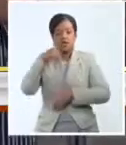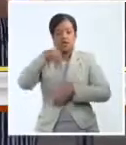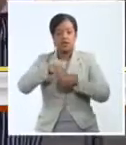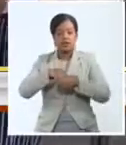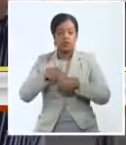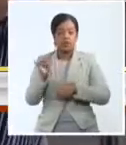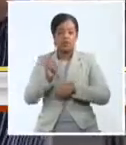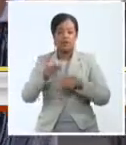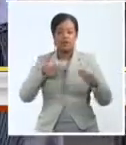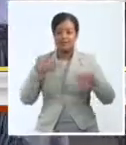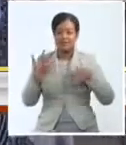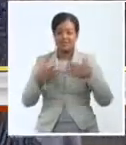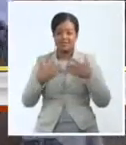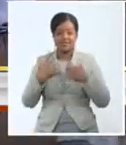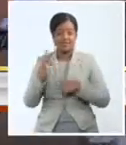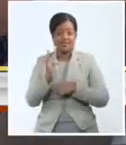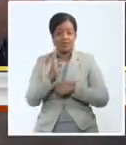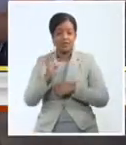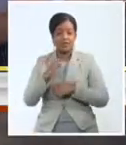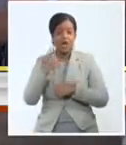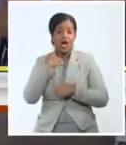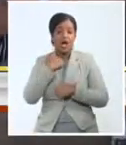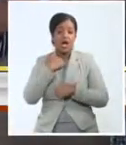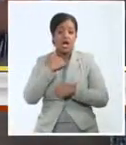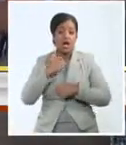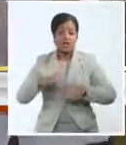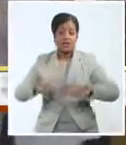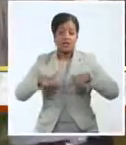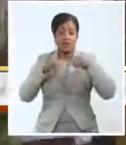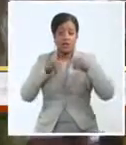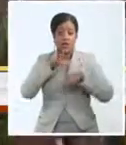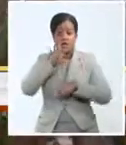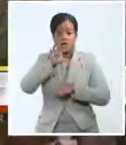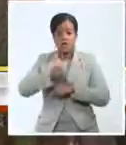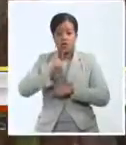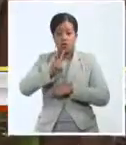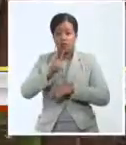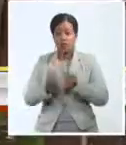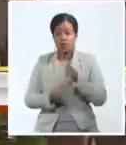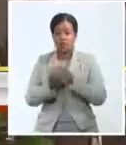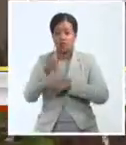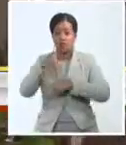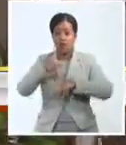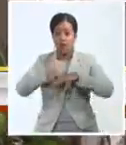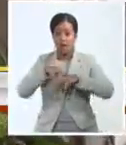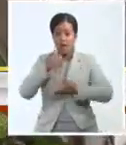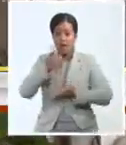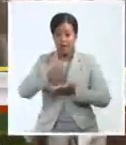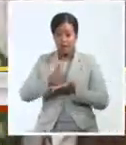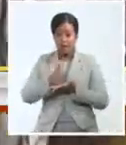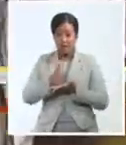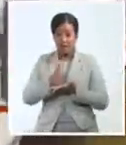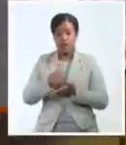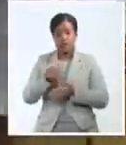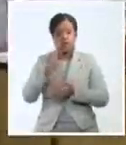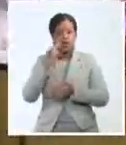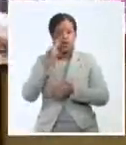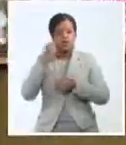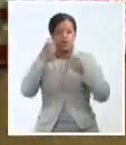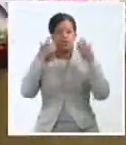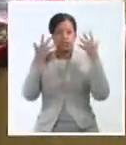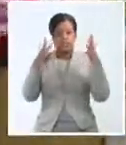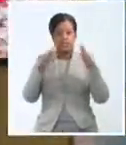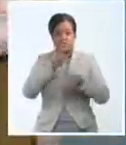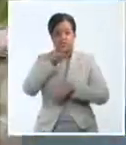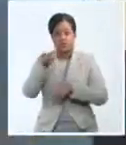festejos por el aniversario 502 de la Fundación de la Villa de San Cristóbal de La Habana. Recibieron el reconocimiento representantes de